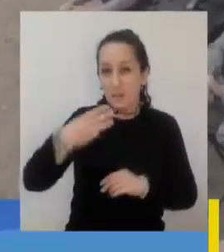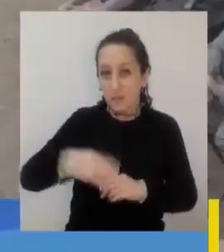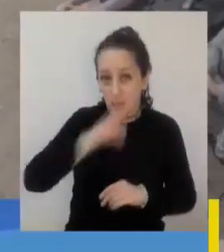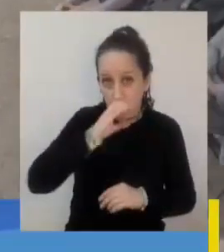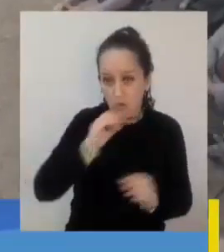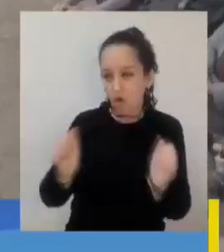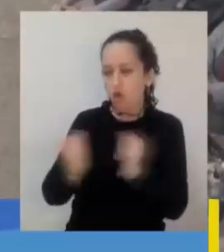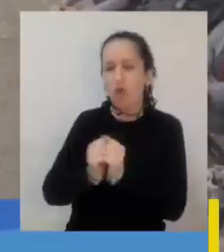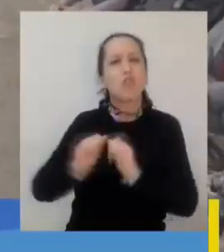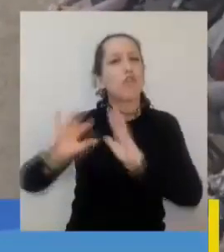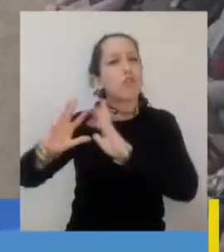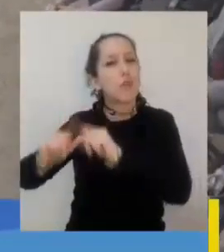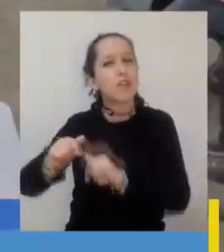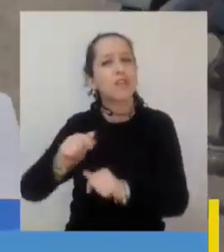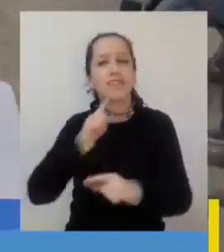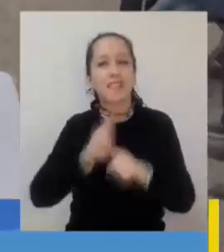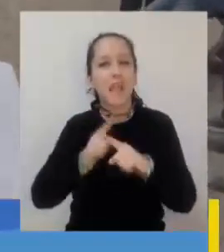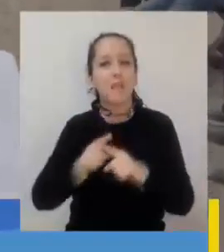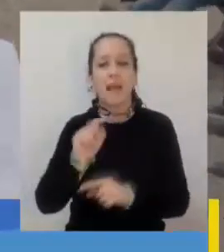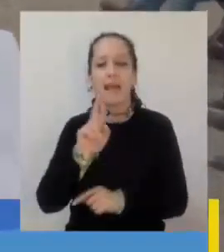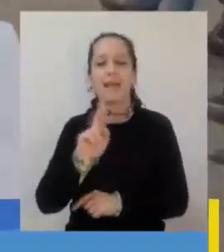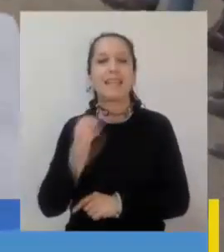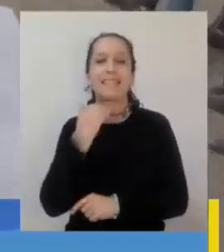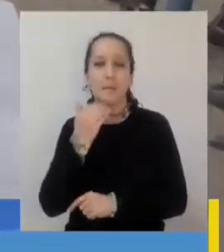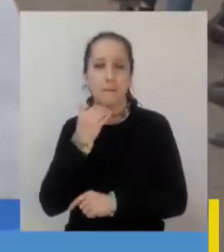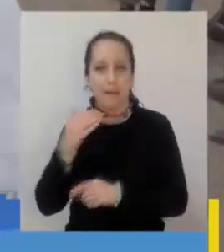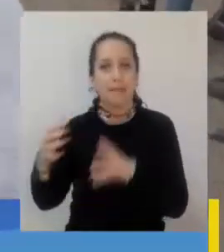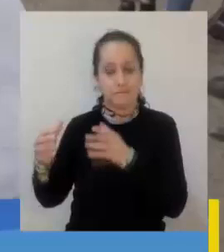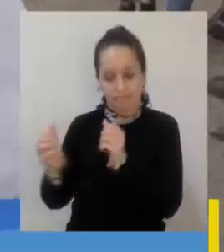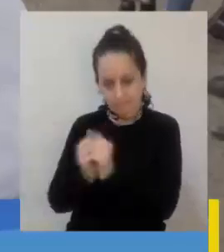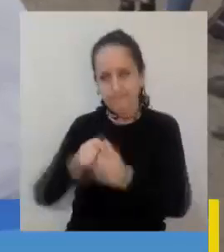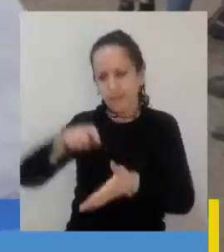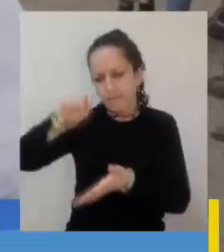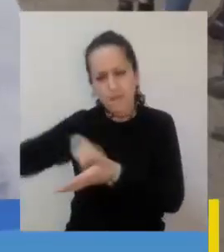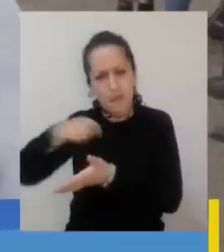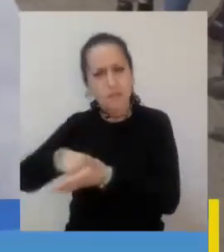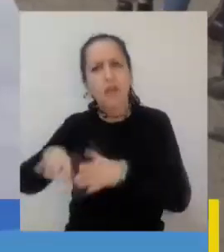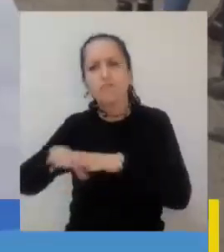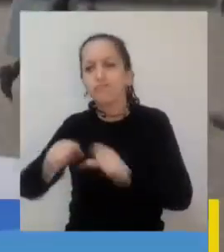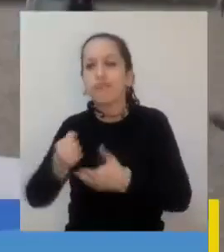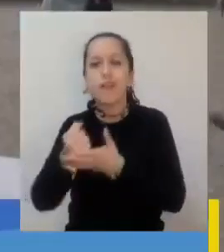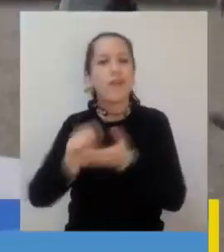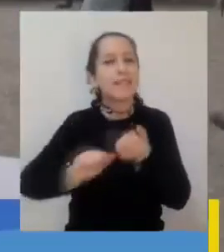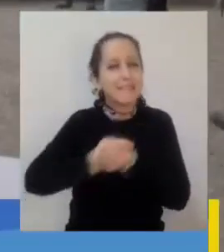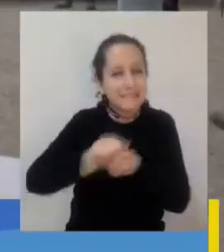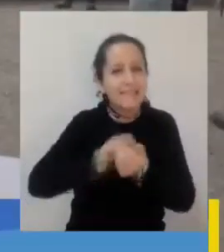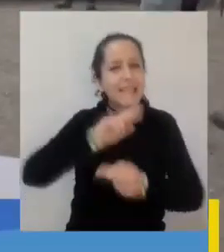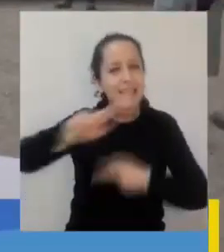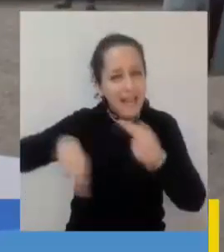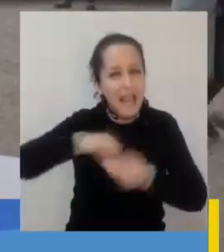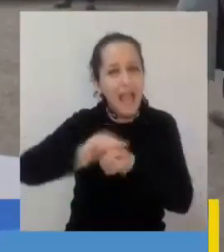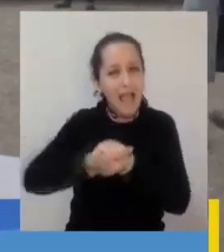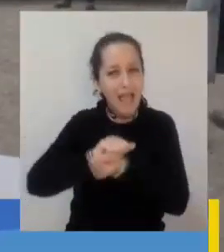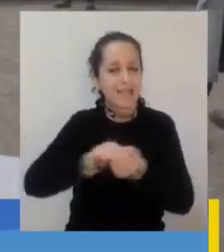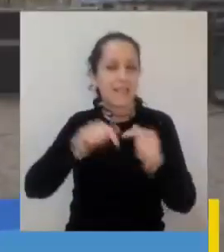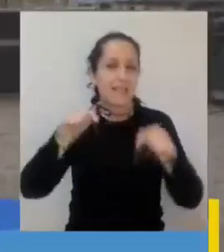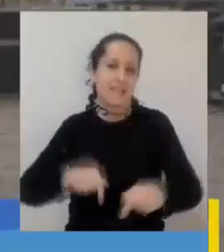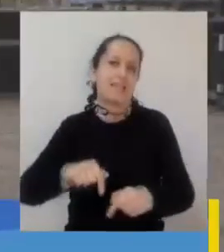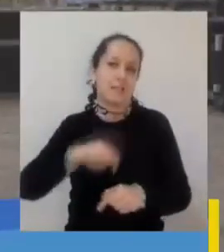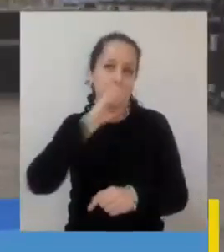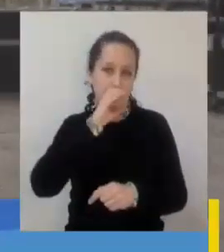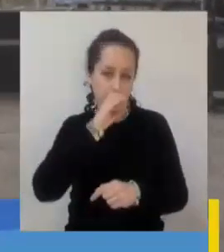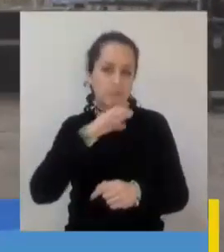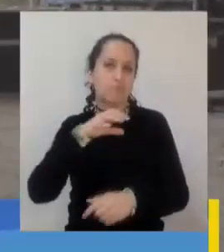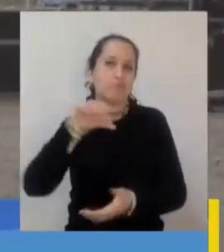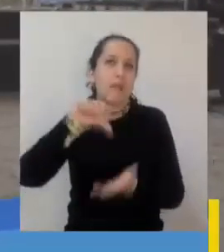firmaron un convenio de colaboración para promover y fortalecer el reciclaje en la capital regional del Bio Bio. En